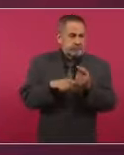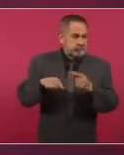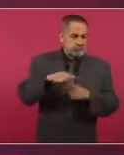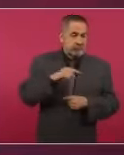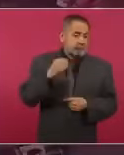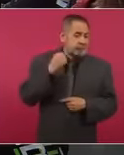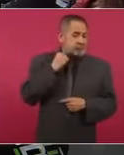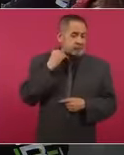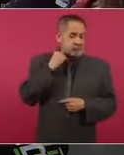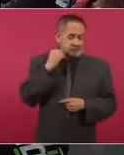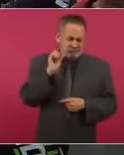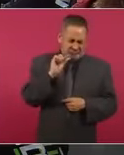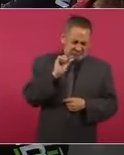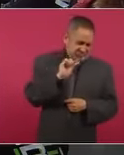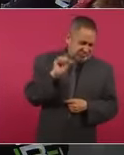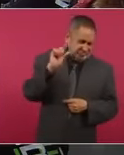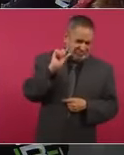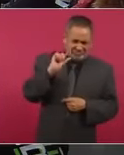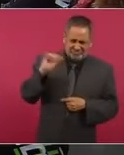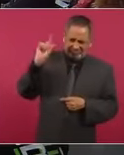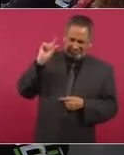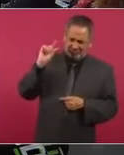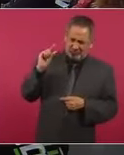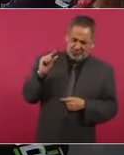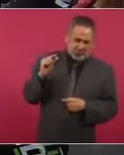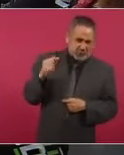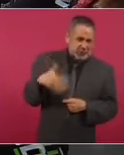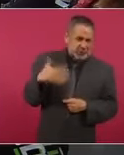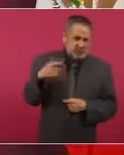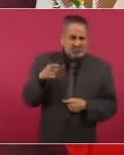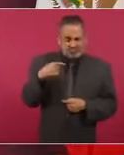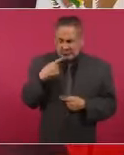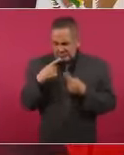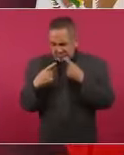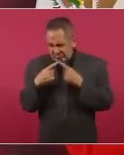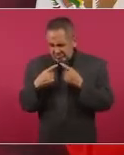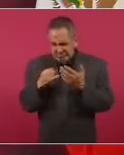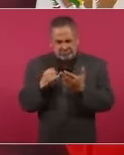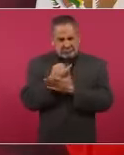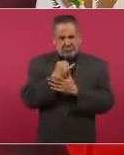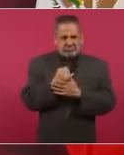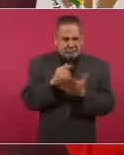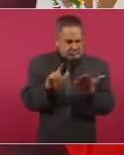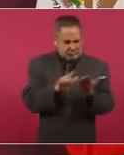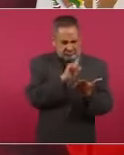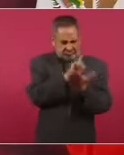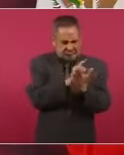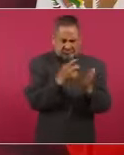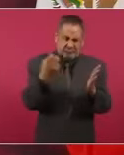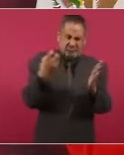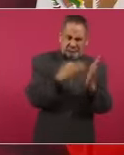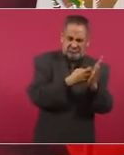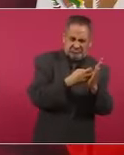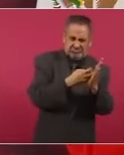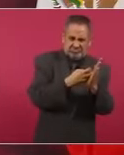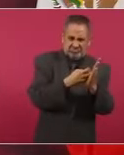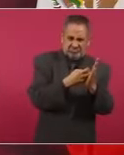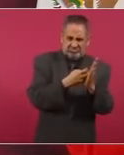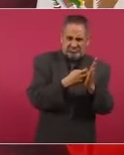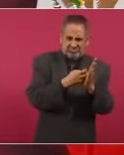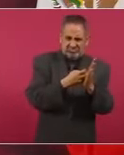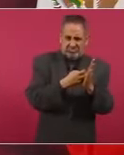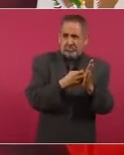que decían al margen de la ley nada y por encima de la ley